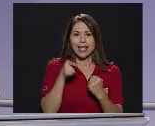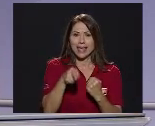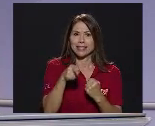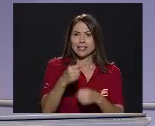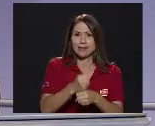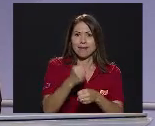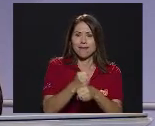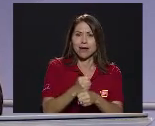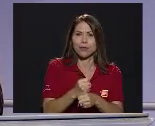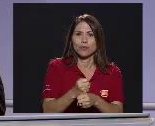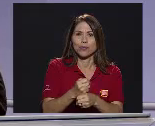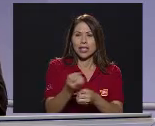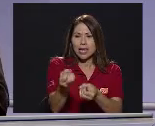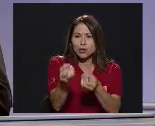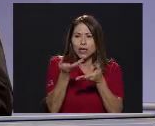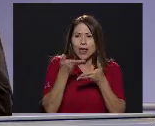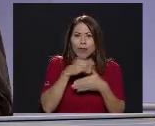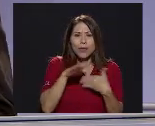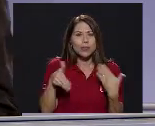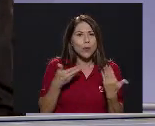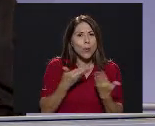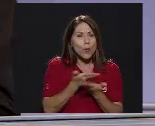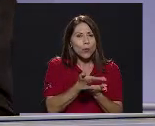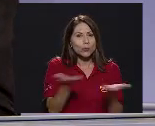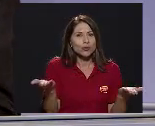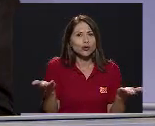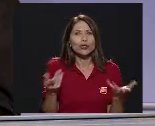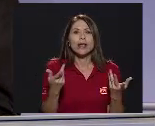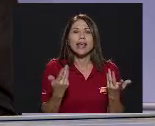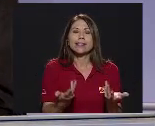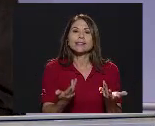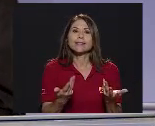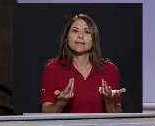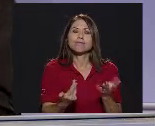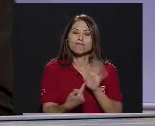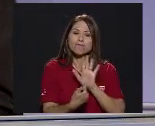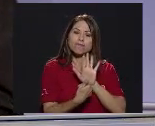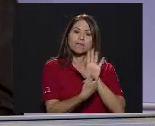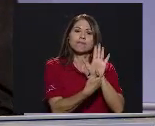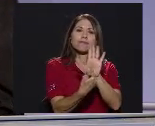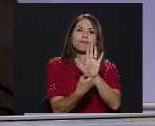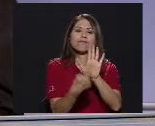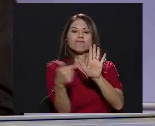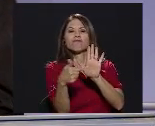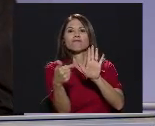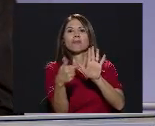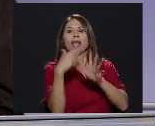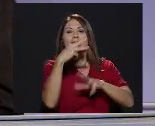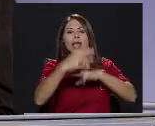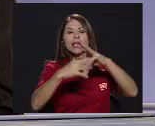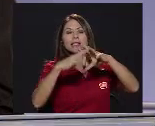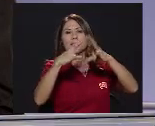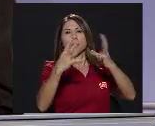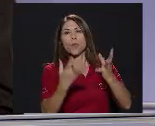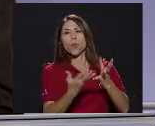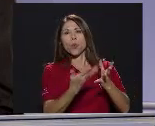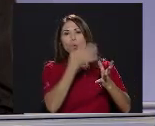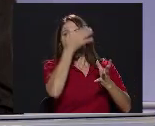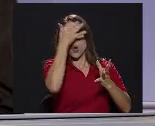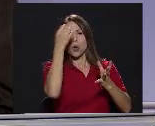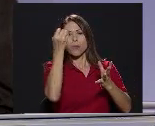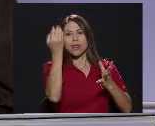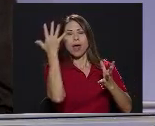Y creo que nos ha dado A todos Es un poco Traer al frente Ese mundo olvidado Que a mí Me Me